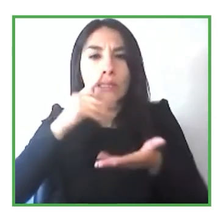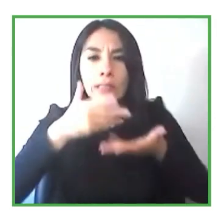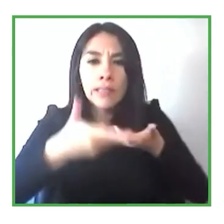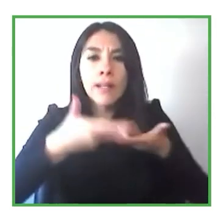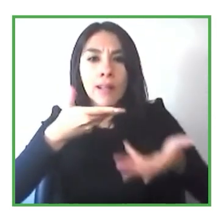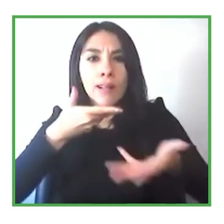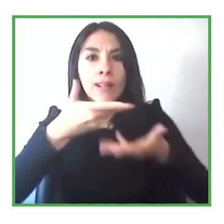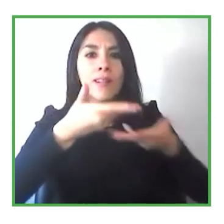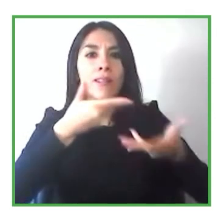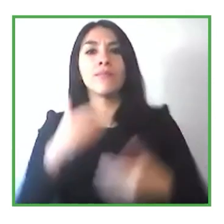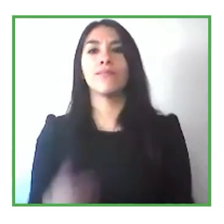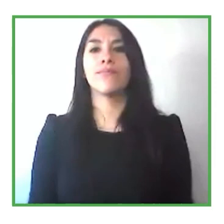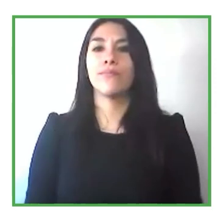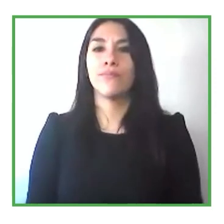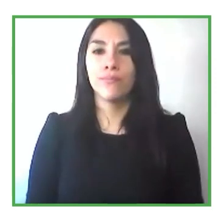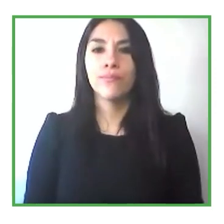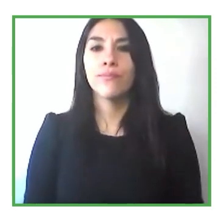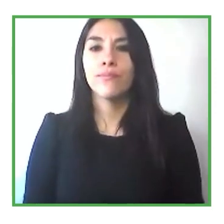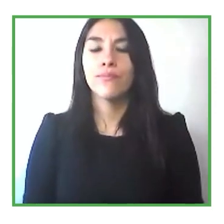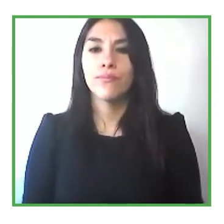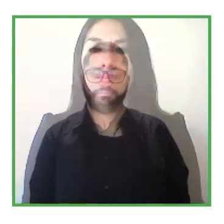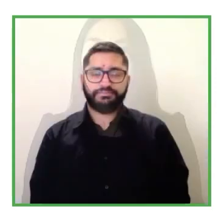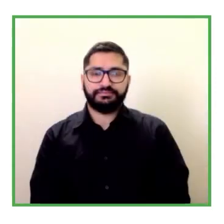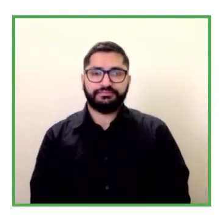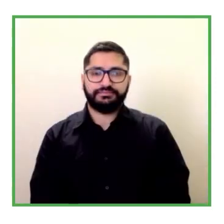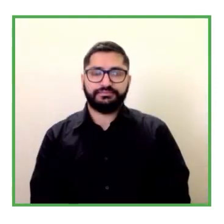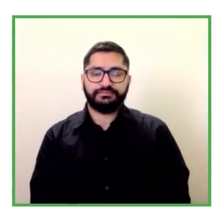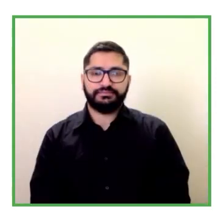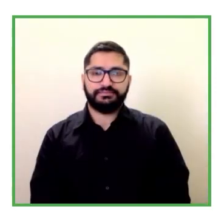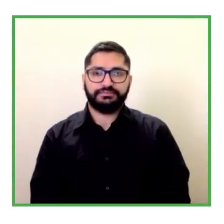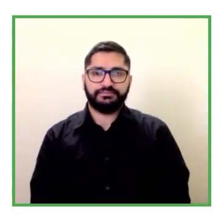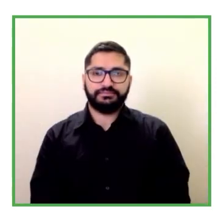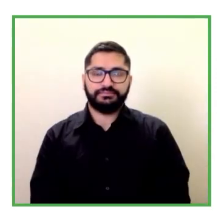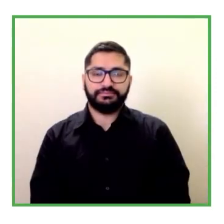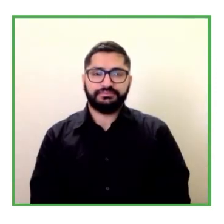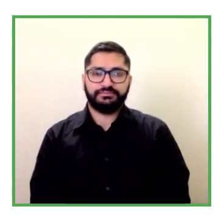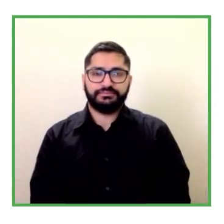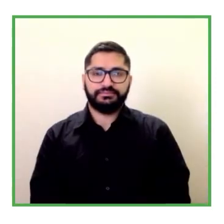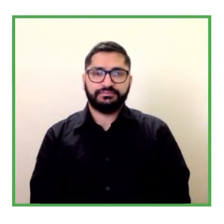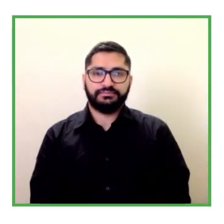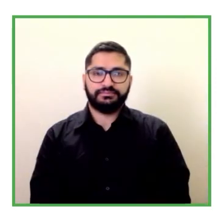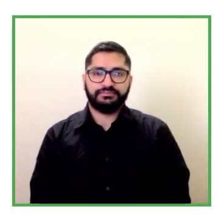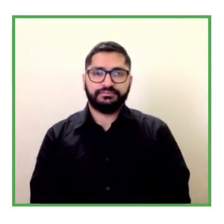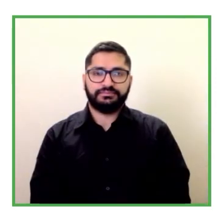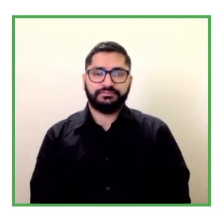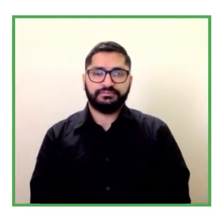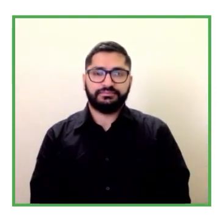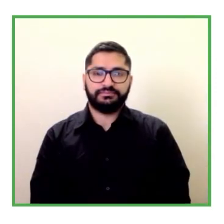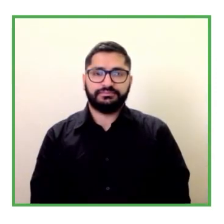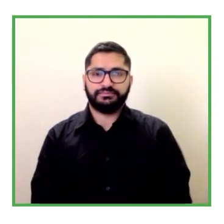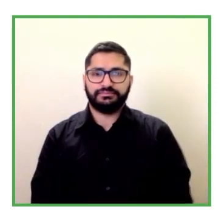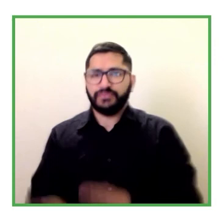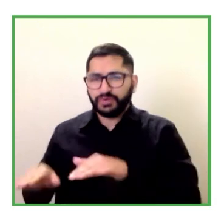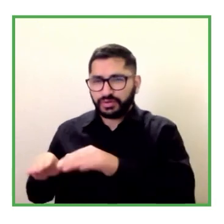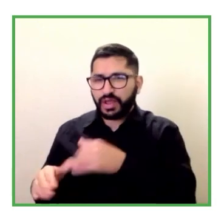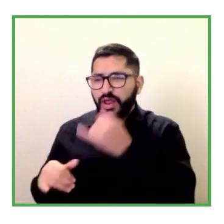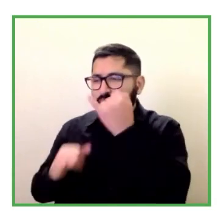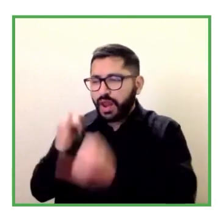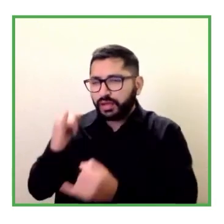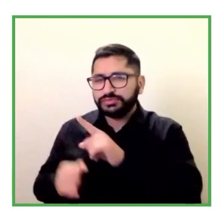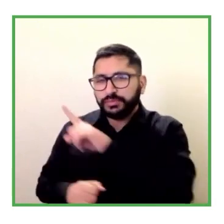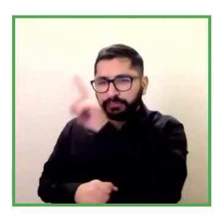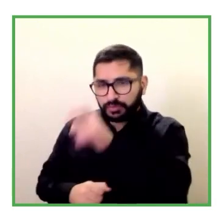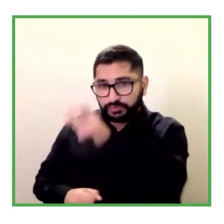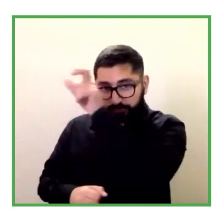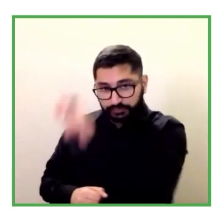y ya la última pregunta sería para Jorgen de la Organización Internacional del Trabajo Jorgen la OIT ha estado trabajando en